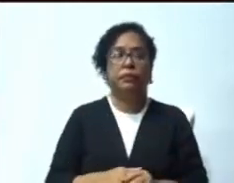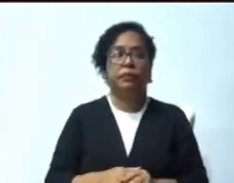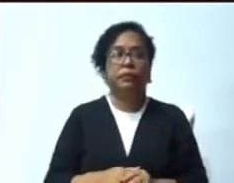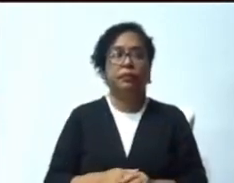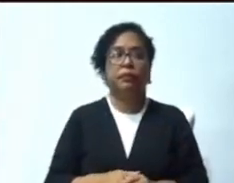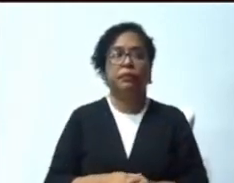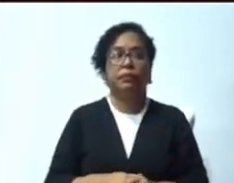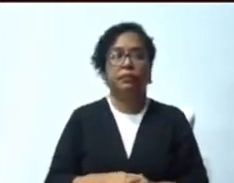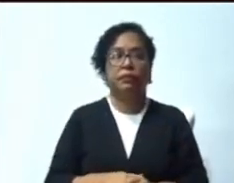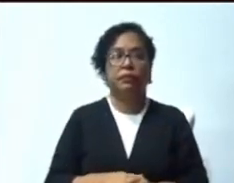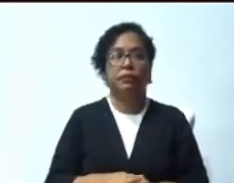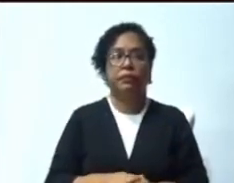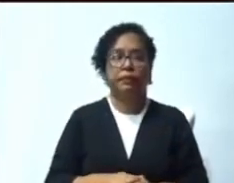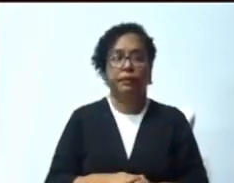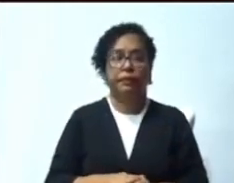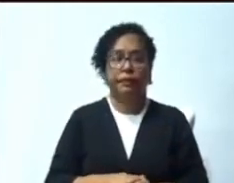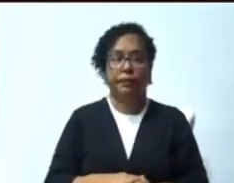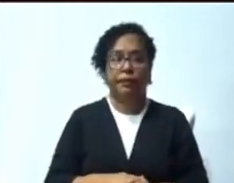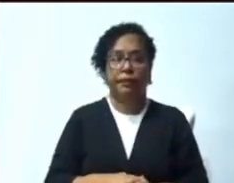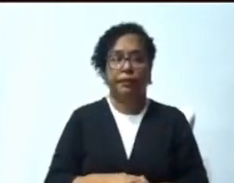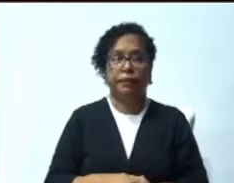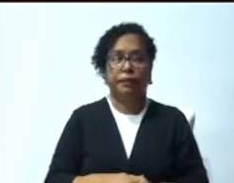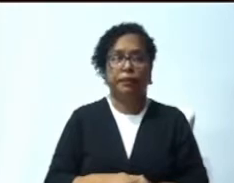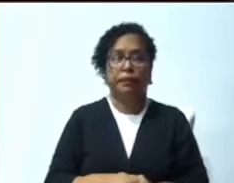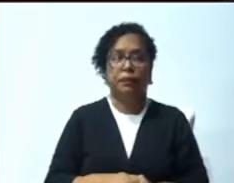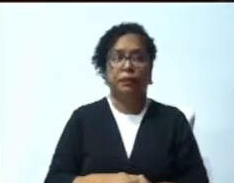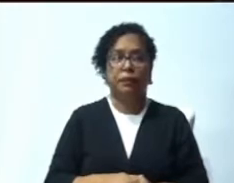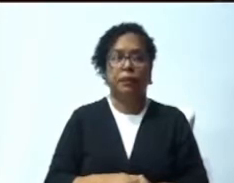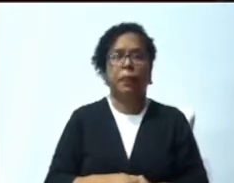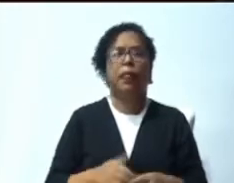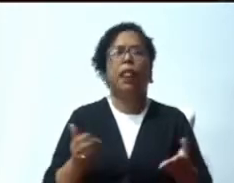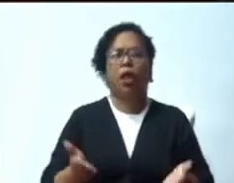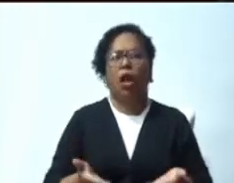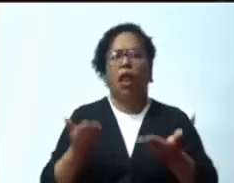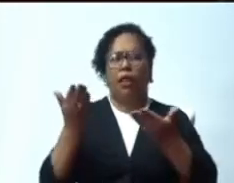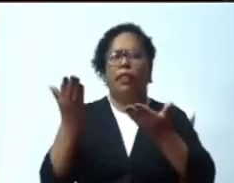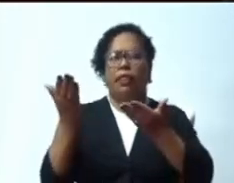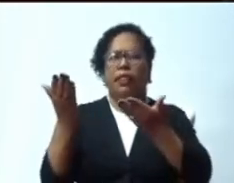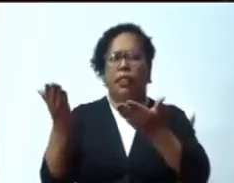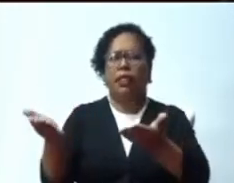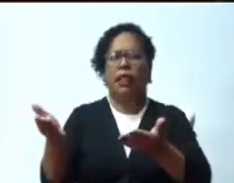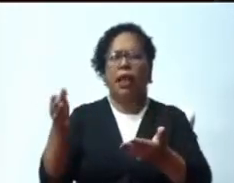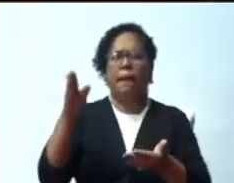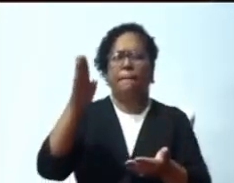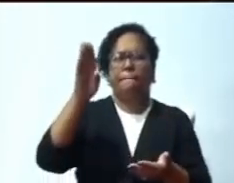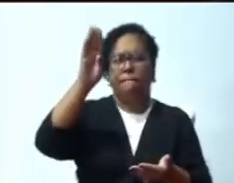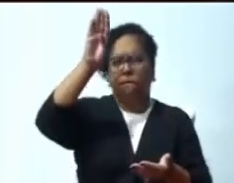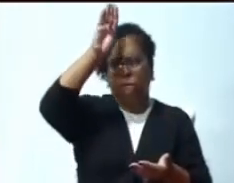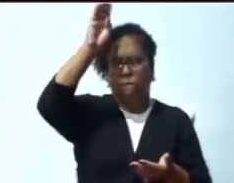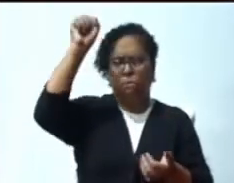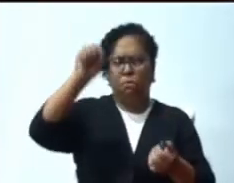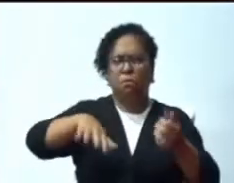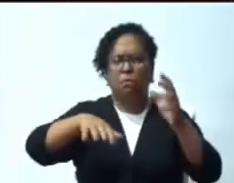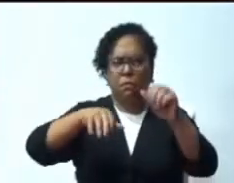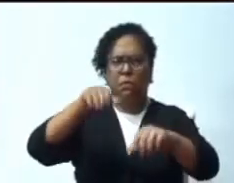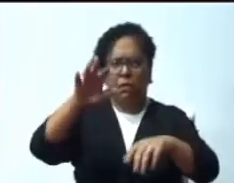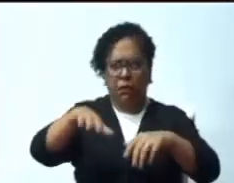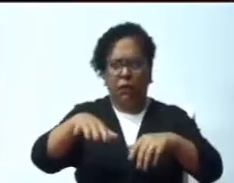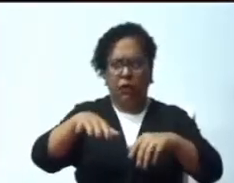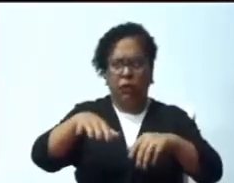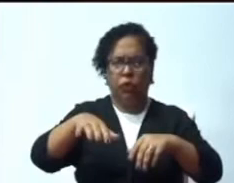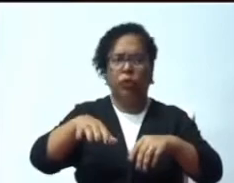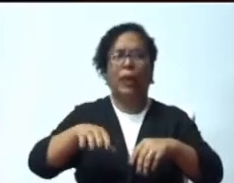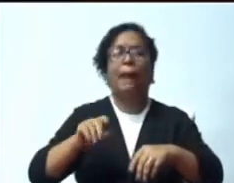entregaban fundas de raciones alimenticias a los habitantes del Dique y de otros